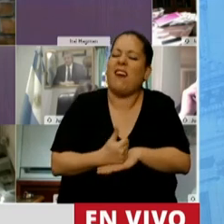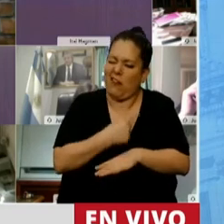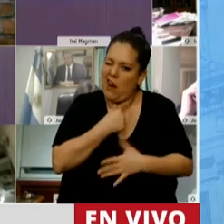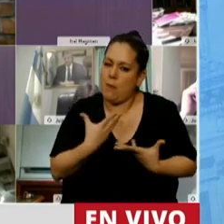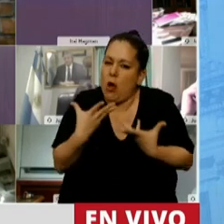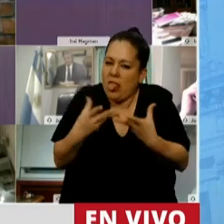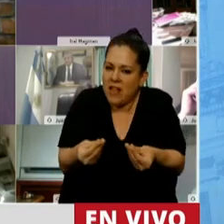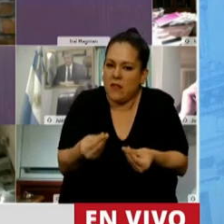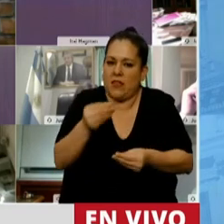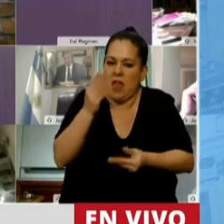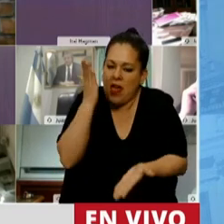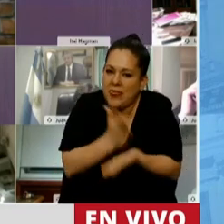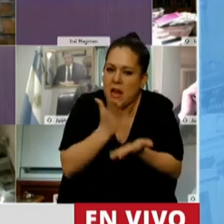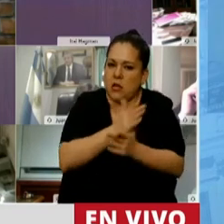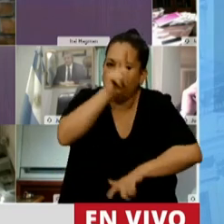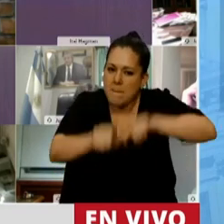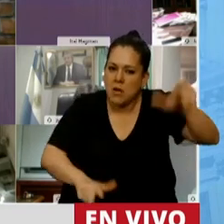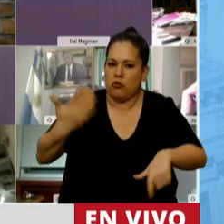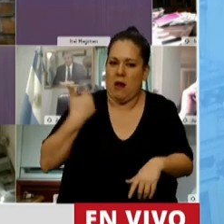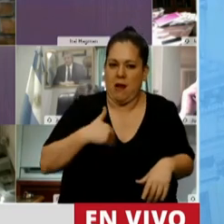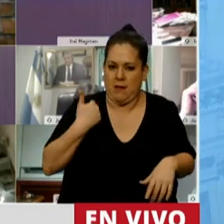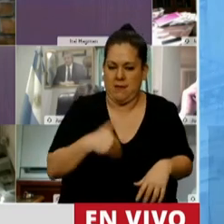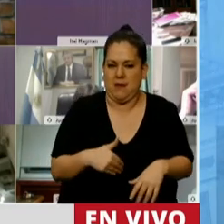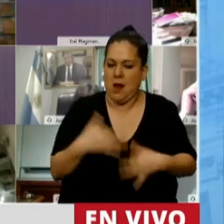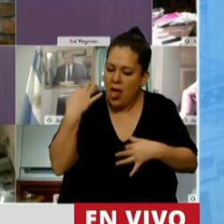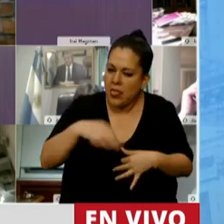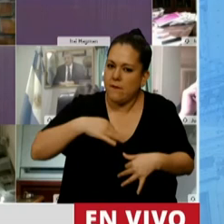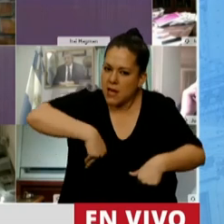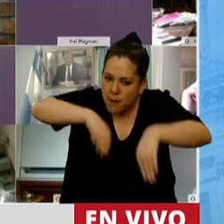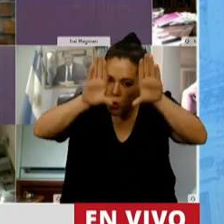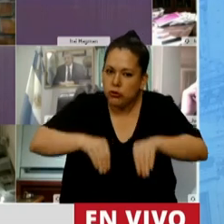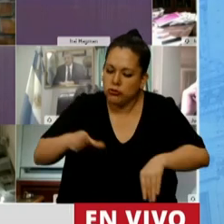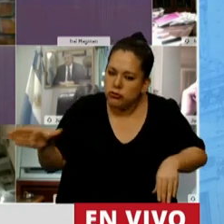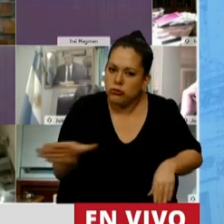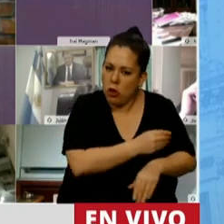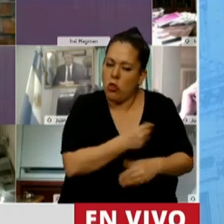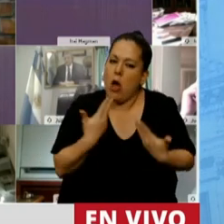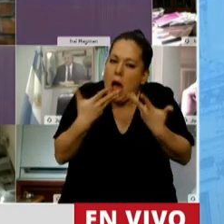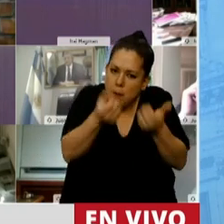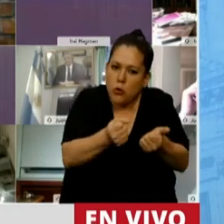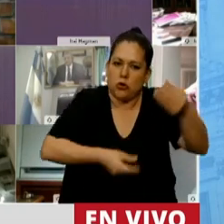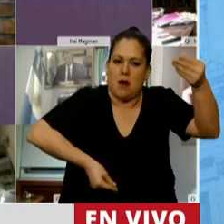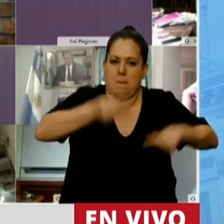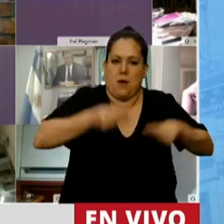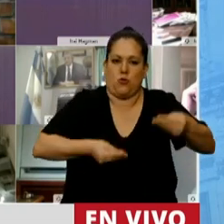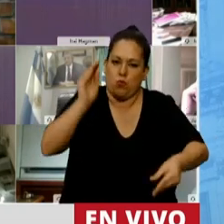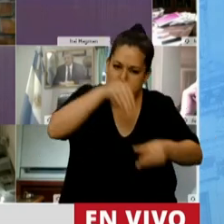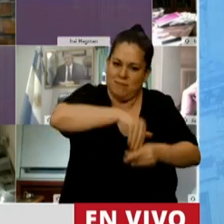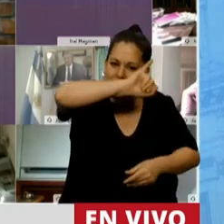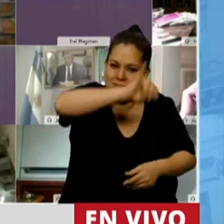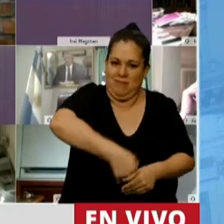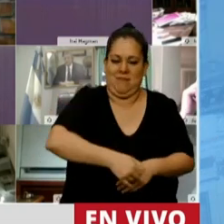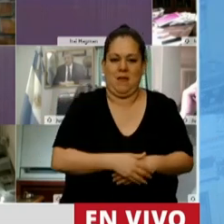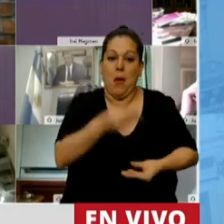de argentinos y argentinas, deberíamos todos y todas estar acompañando este presupuesto. ¿Qué es